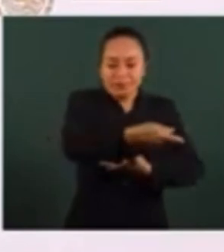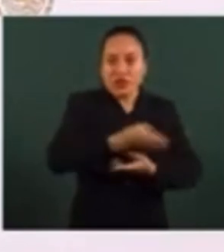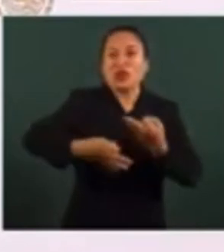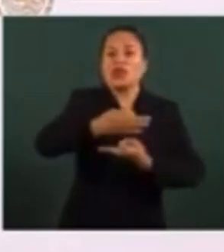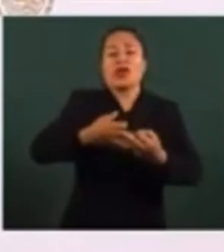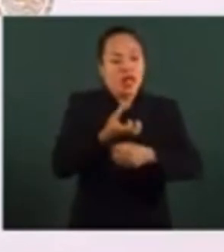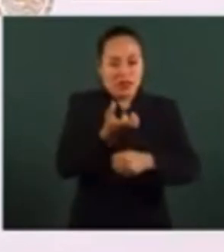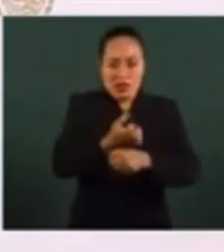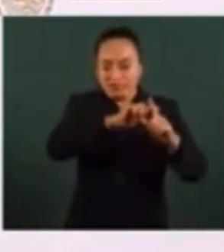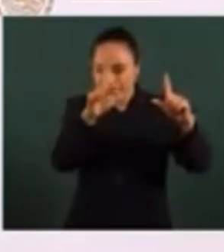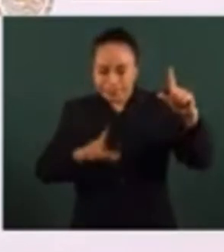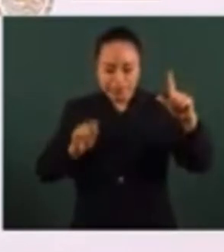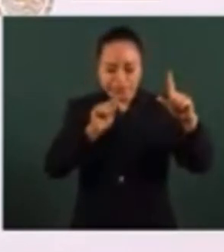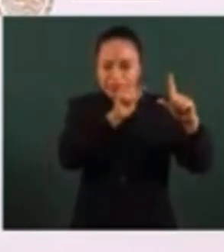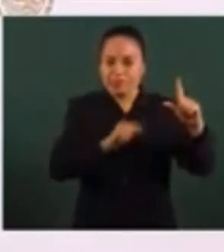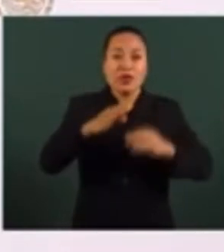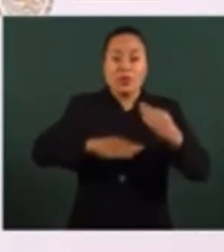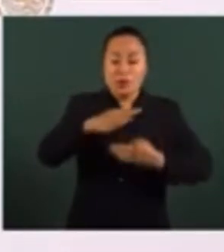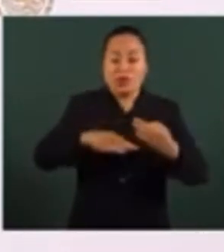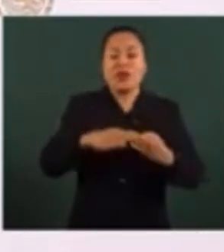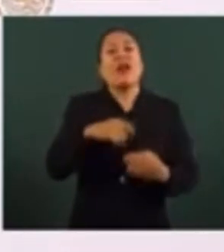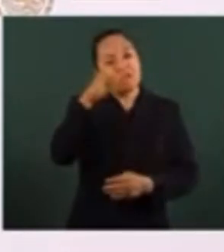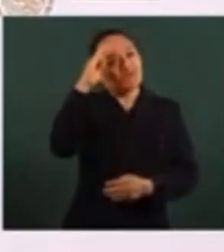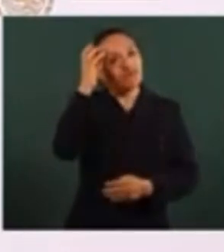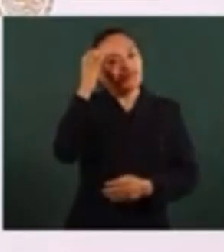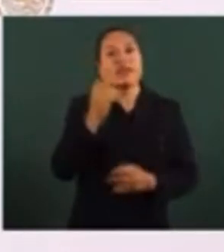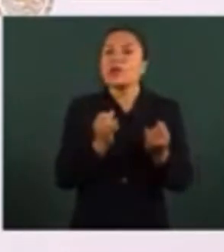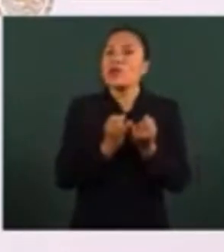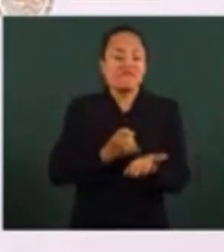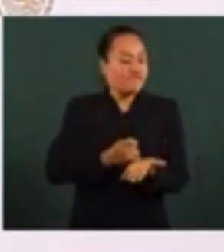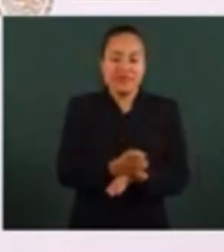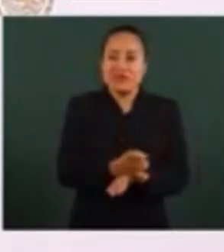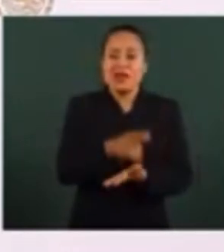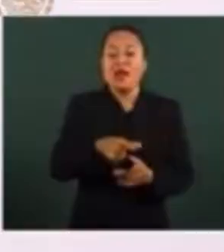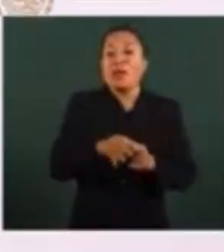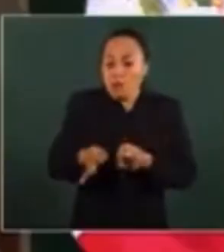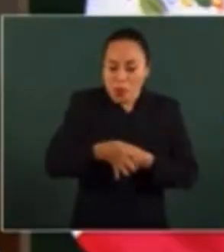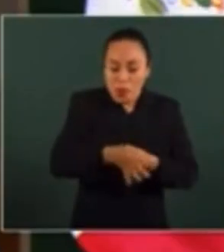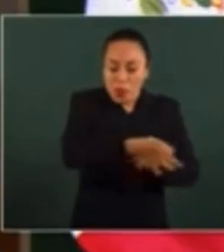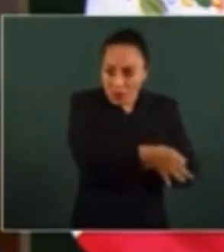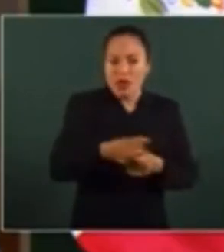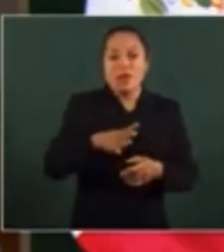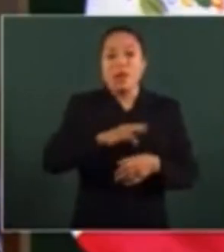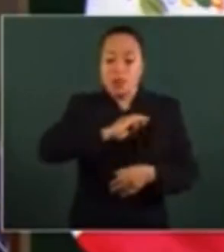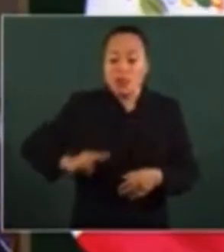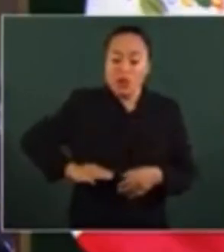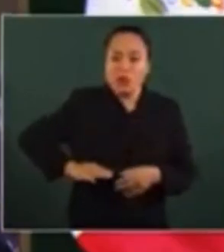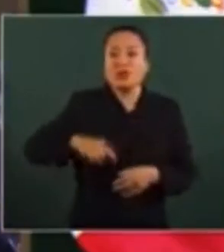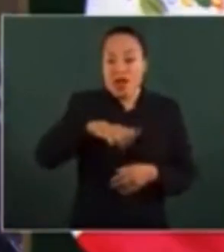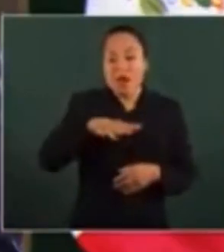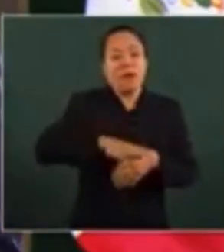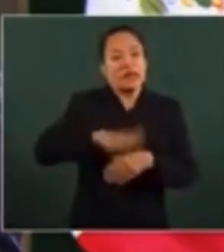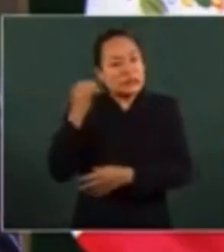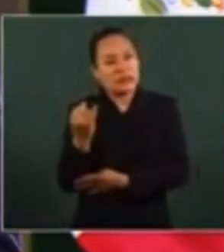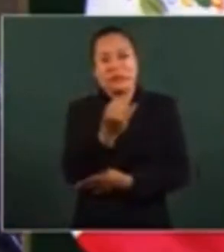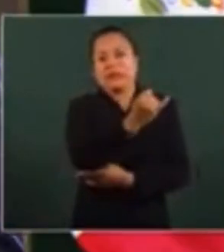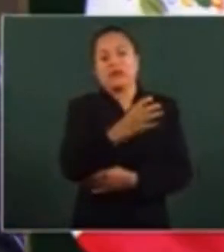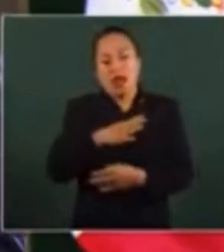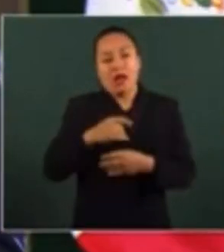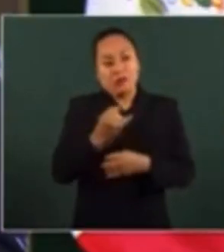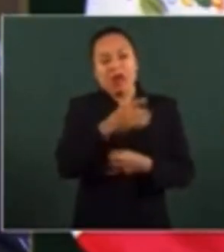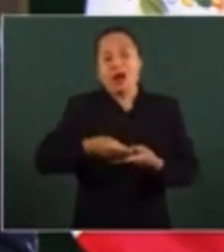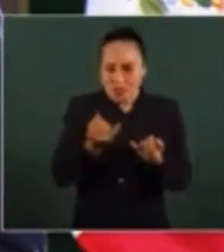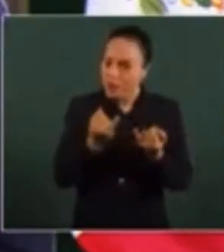los estados y se tomó también la decisión de iniciar en los municipios más alejados, marginados,